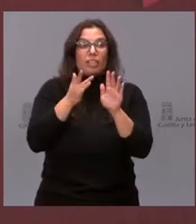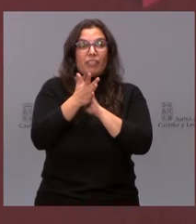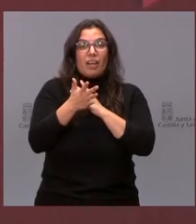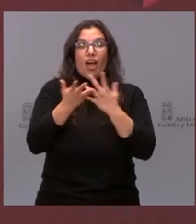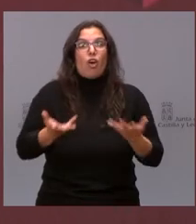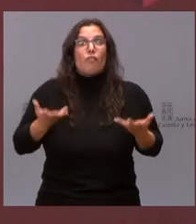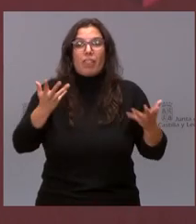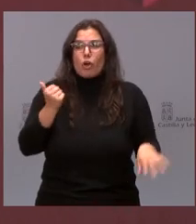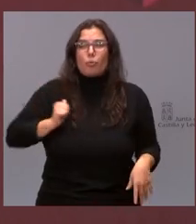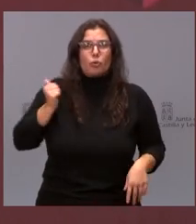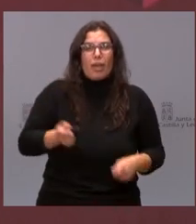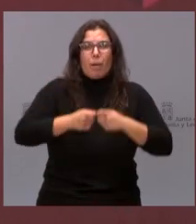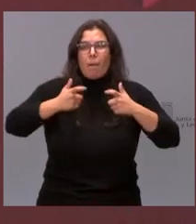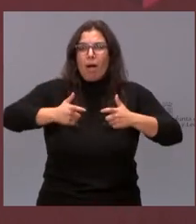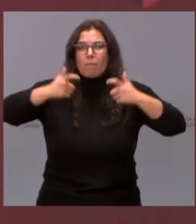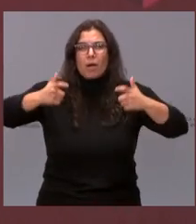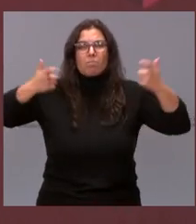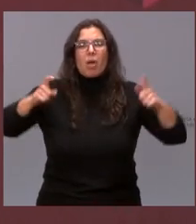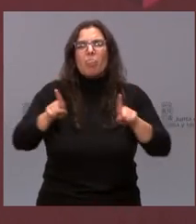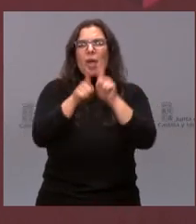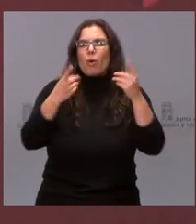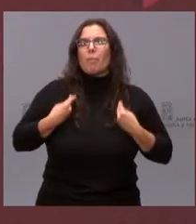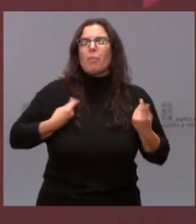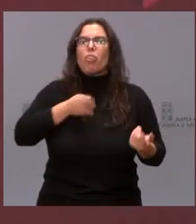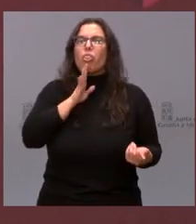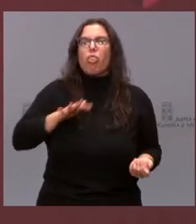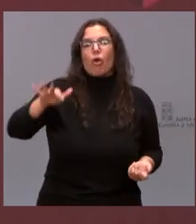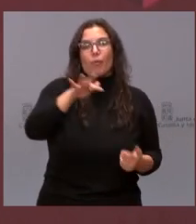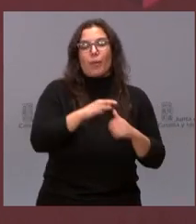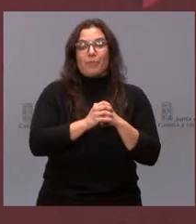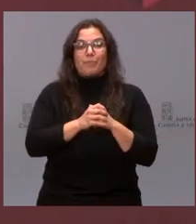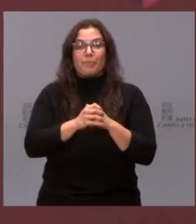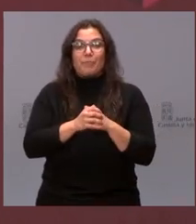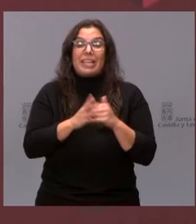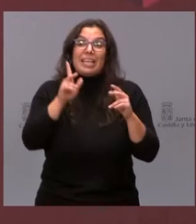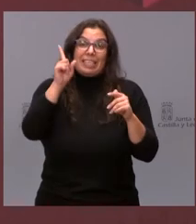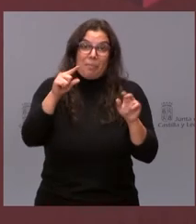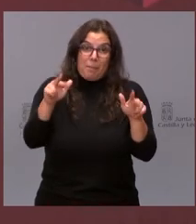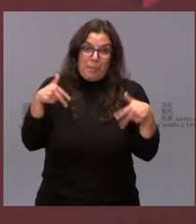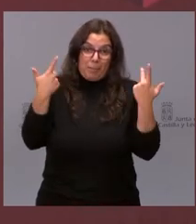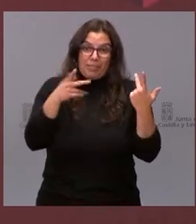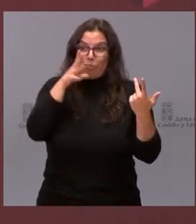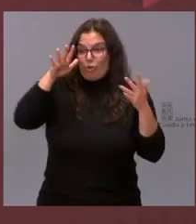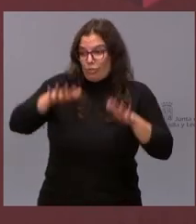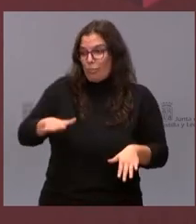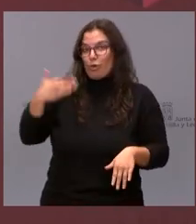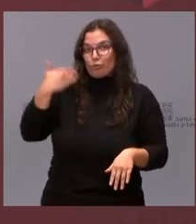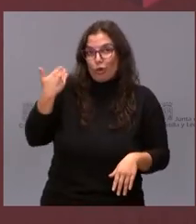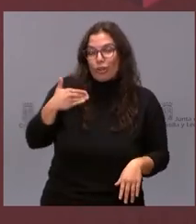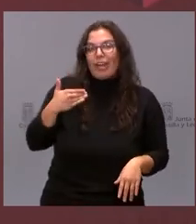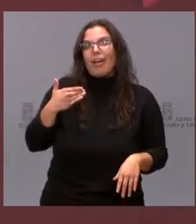para todas las personas, vivan donde vivan. Y me vais a permitir, estando en Soria y estando